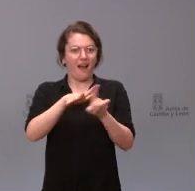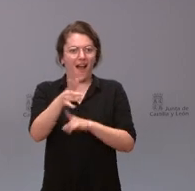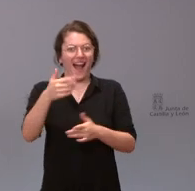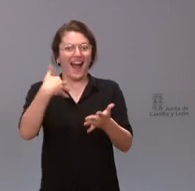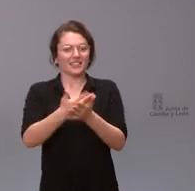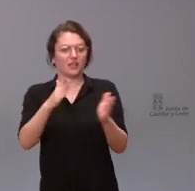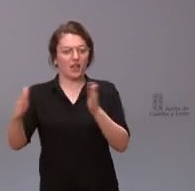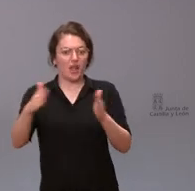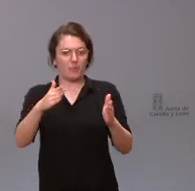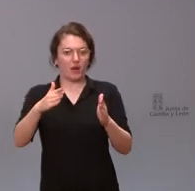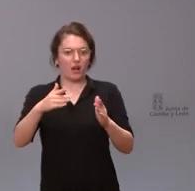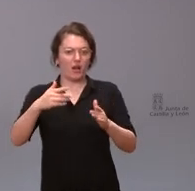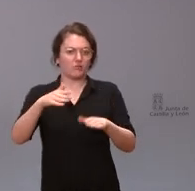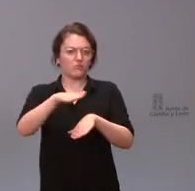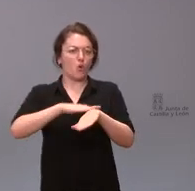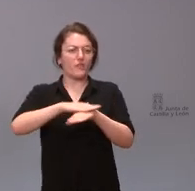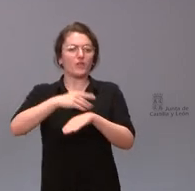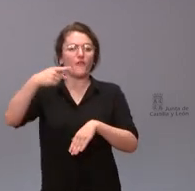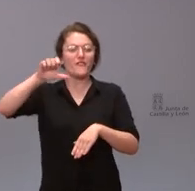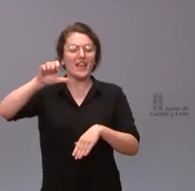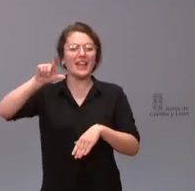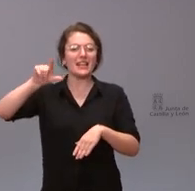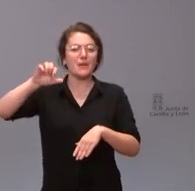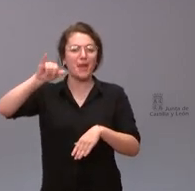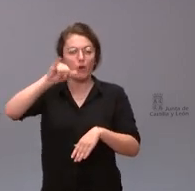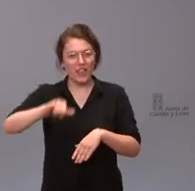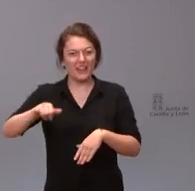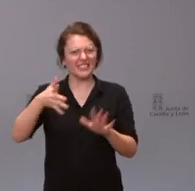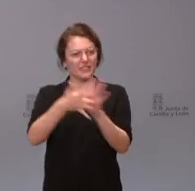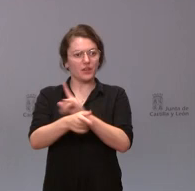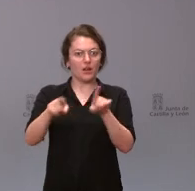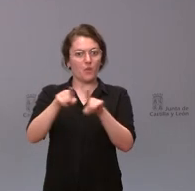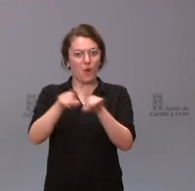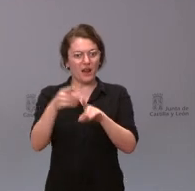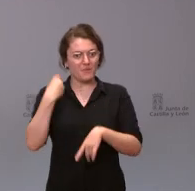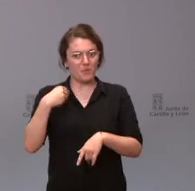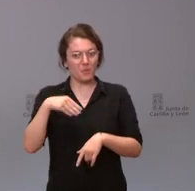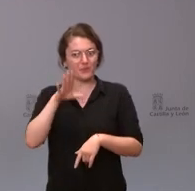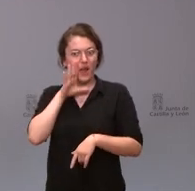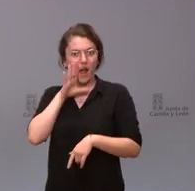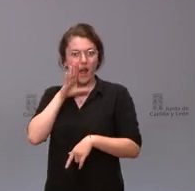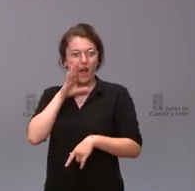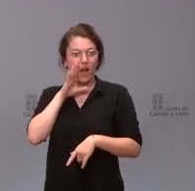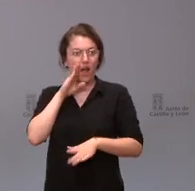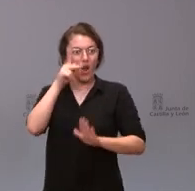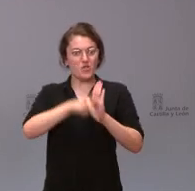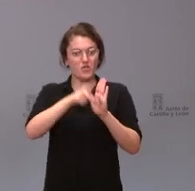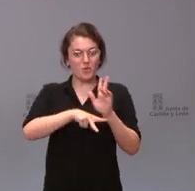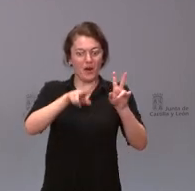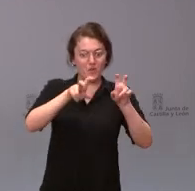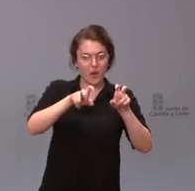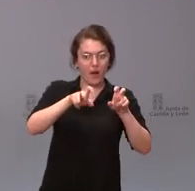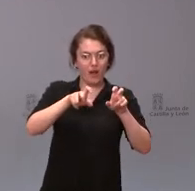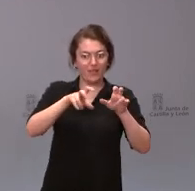si usted me dice qué supone de continuidad respecto de lo que hacíamos la nueva norma pues básicamente